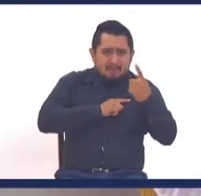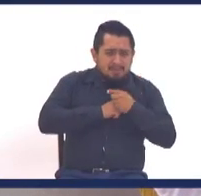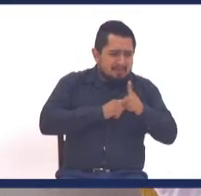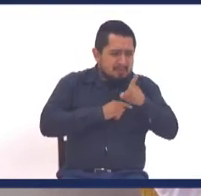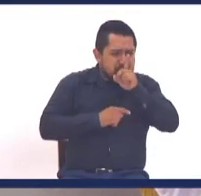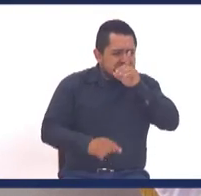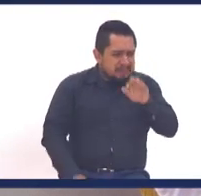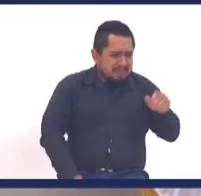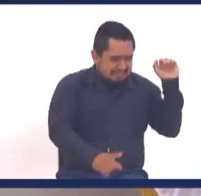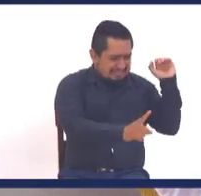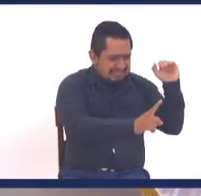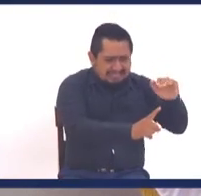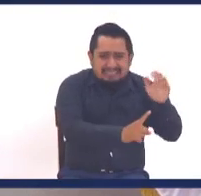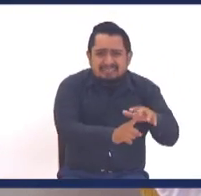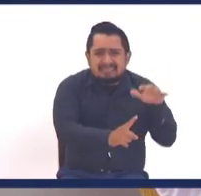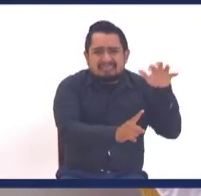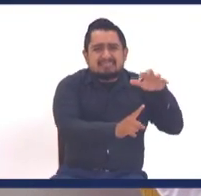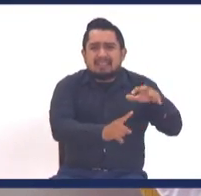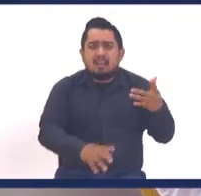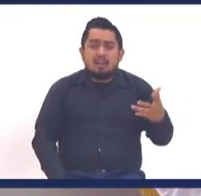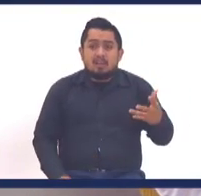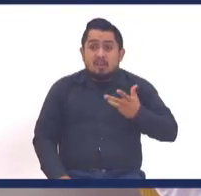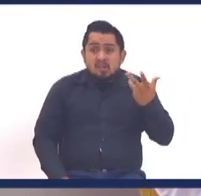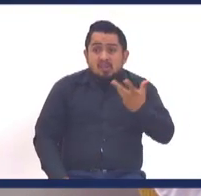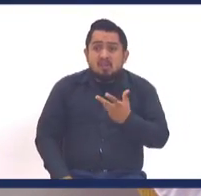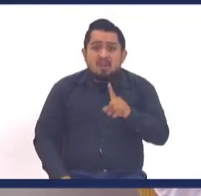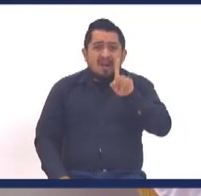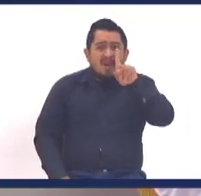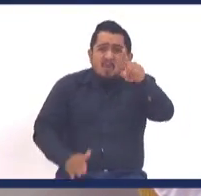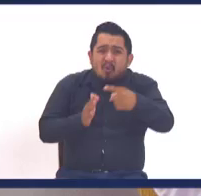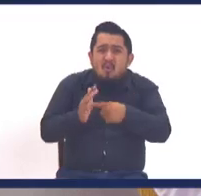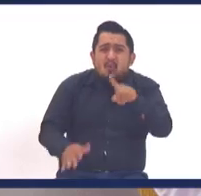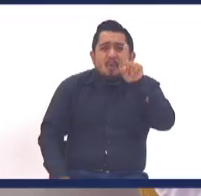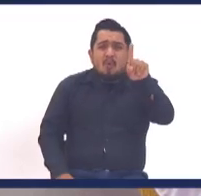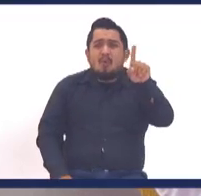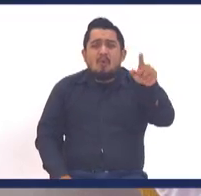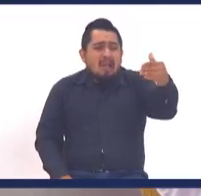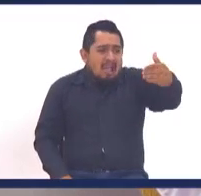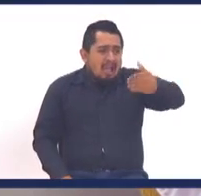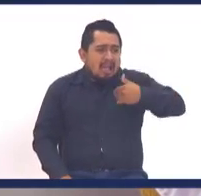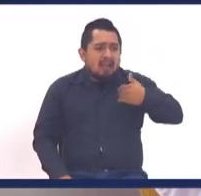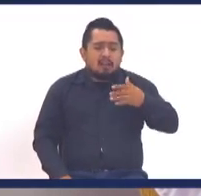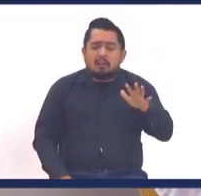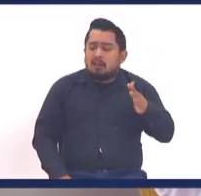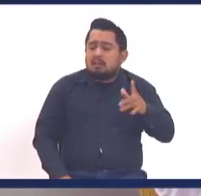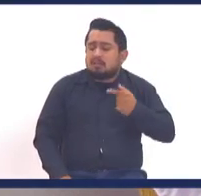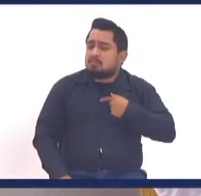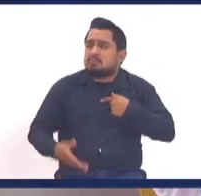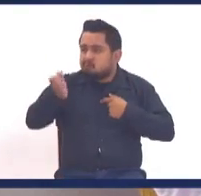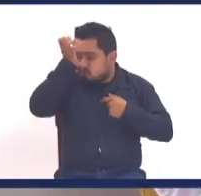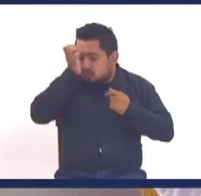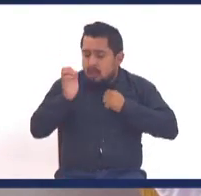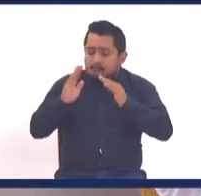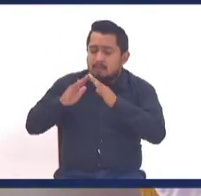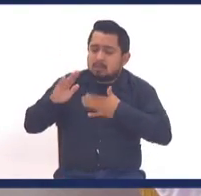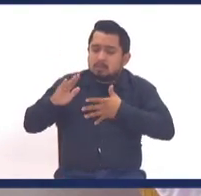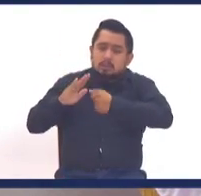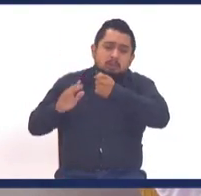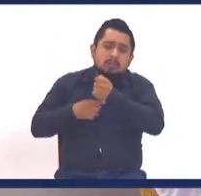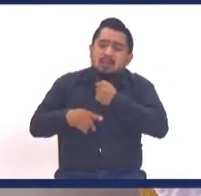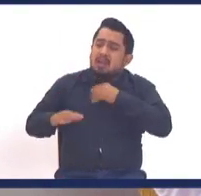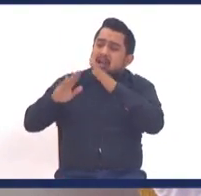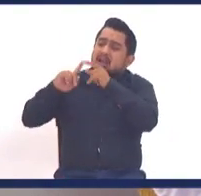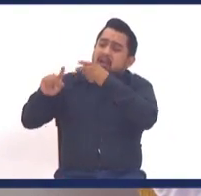los venían golpeando y hoy nosotros con una media cosita, ay no, yo por eso ya me quedo en la casa, yo por eso no me